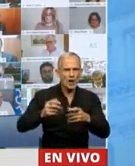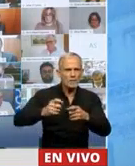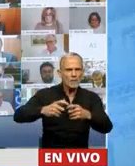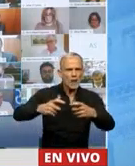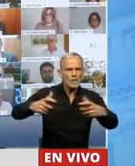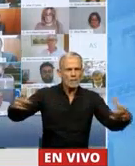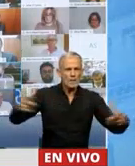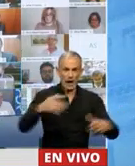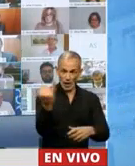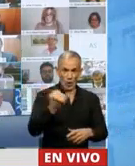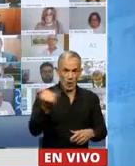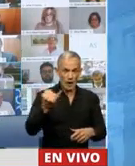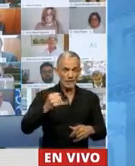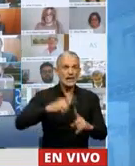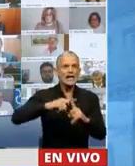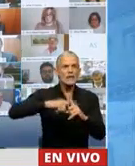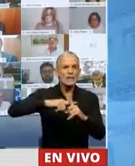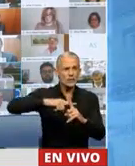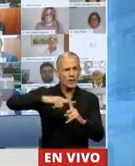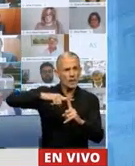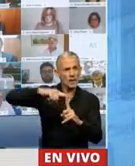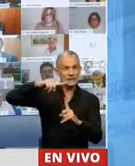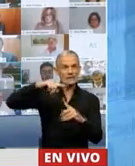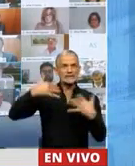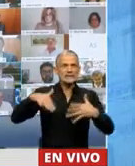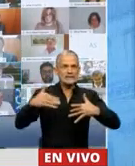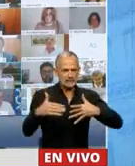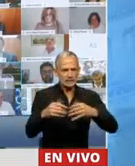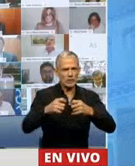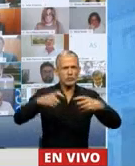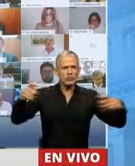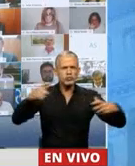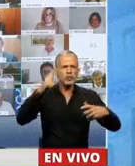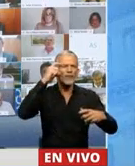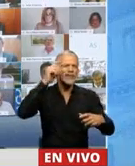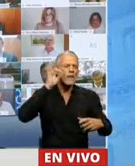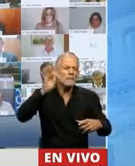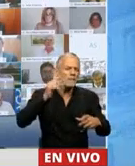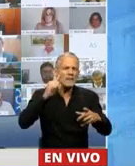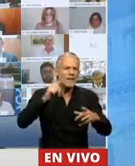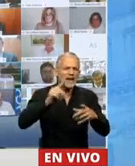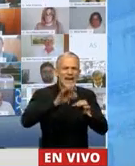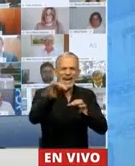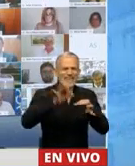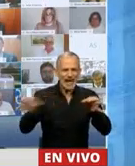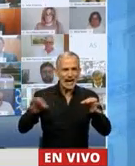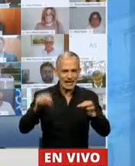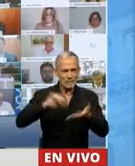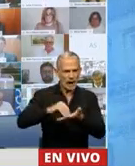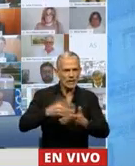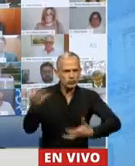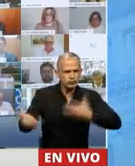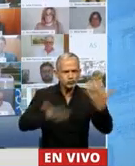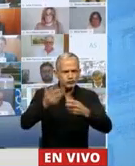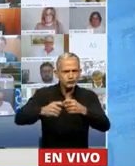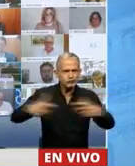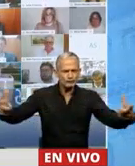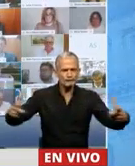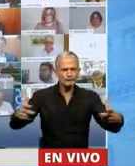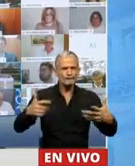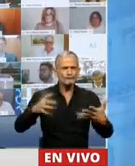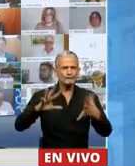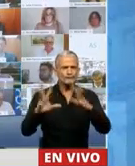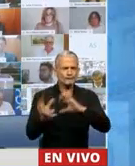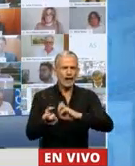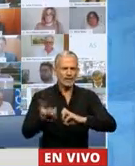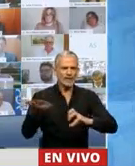este jueves y con las temperaturas que tenemos, a crecer en 10.000, 15.000 hectáreas más bajo los incendios y el daño que perjudica.